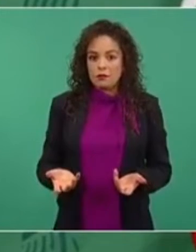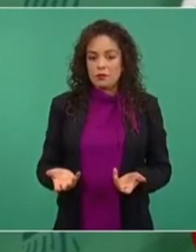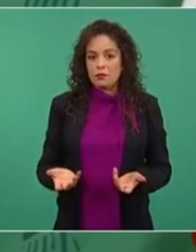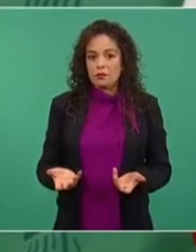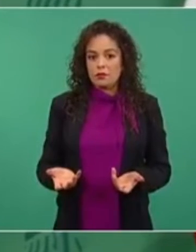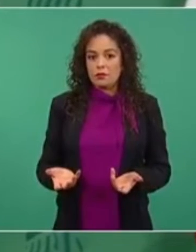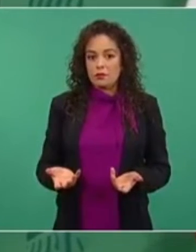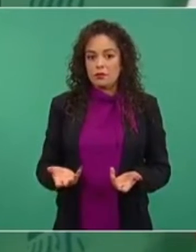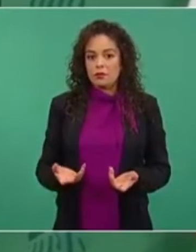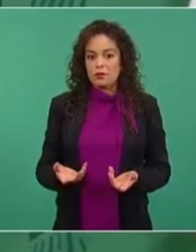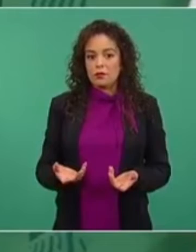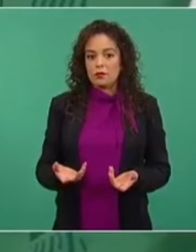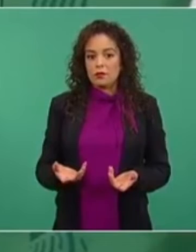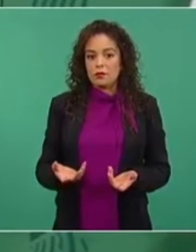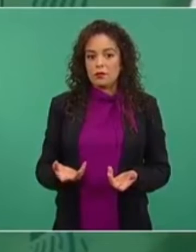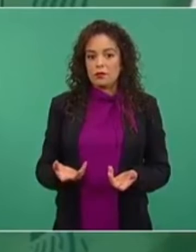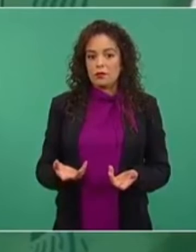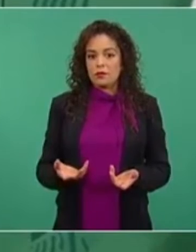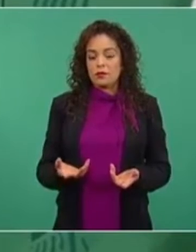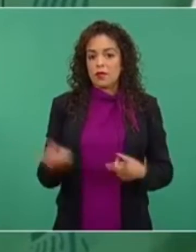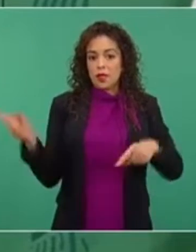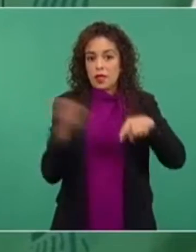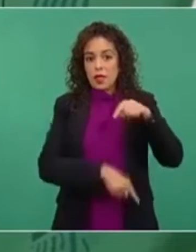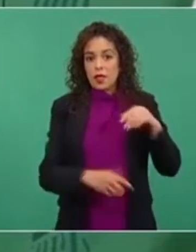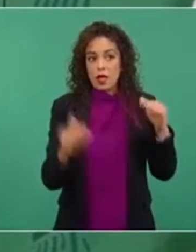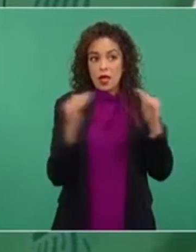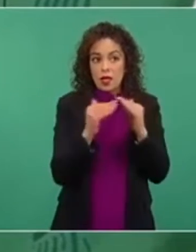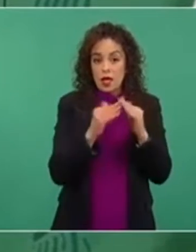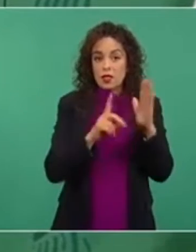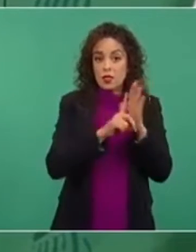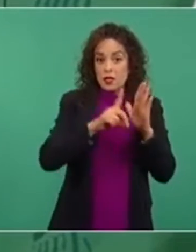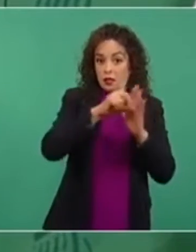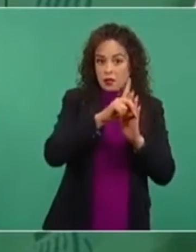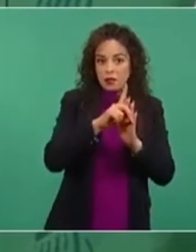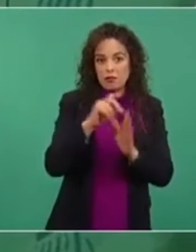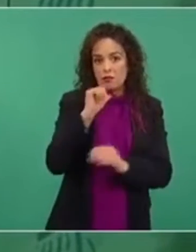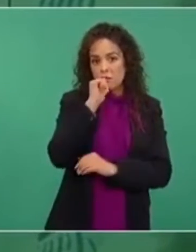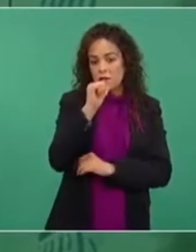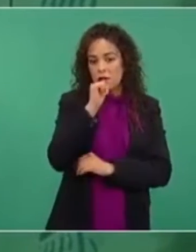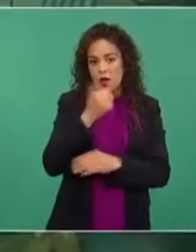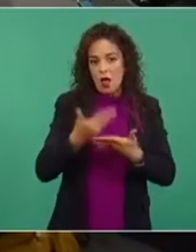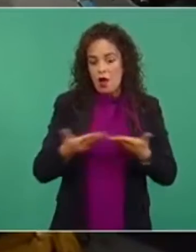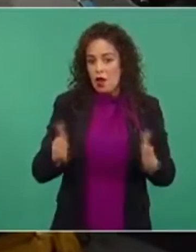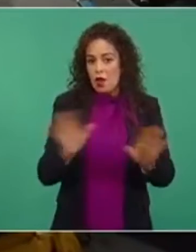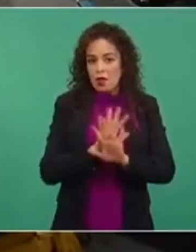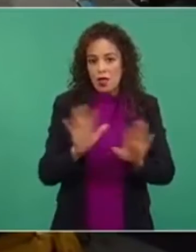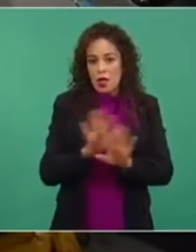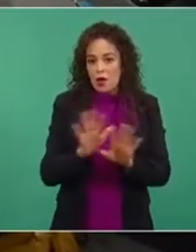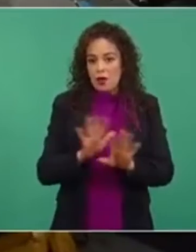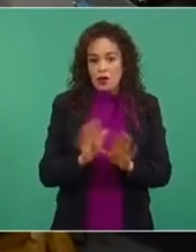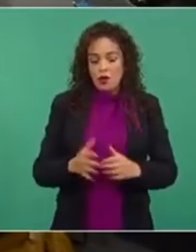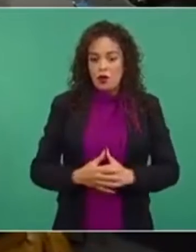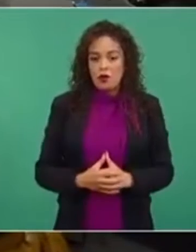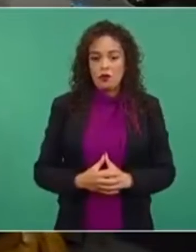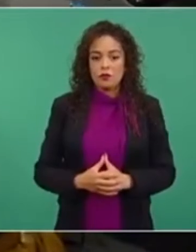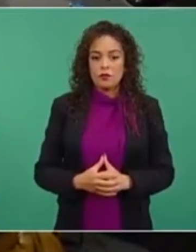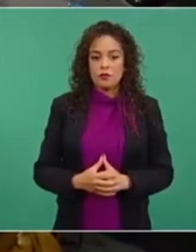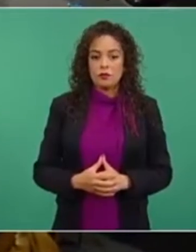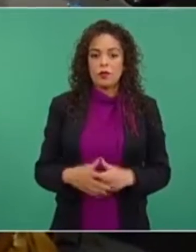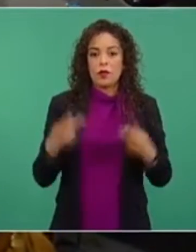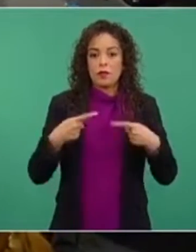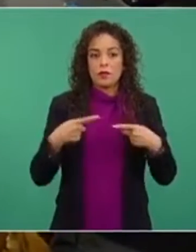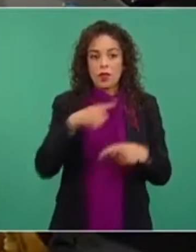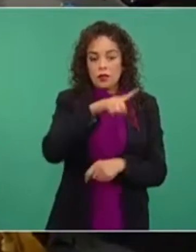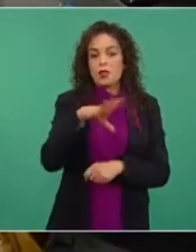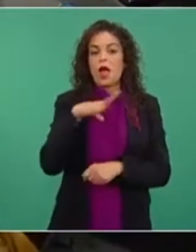de viviendas y de departamentos de trabajadores que tenían créditos